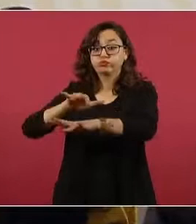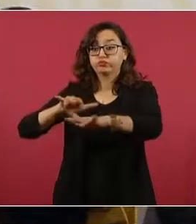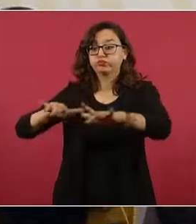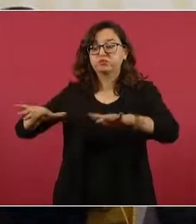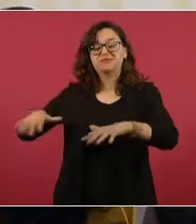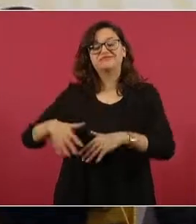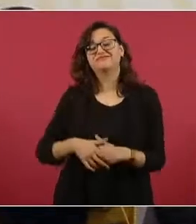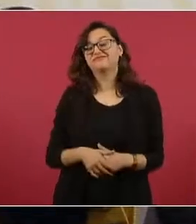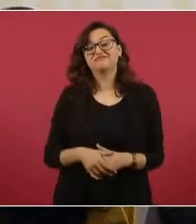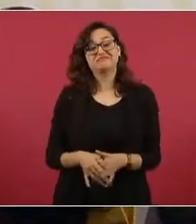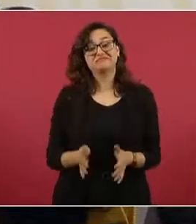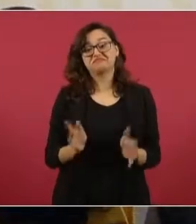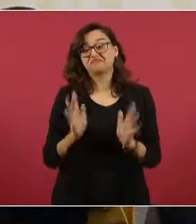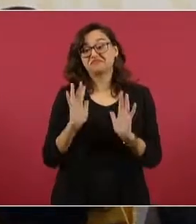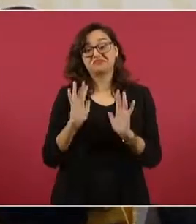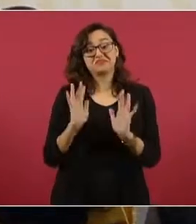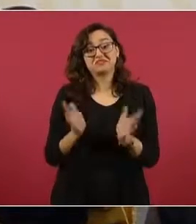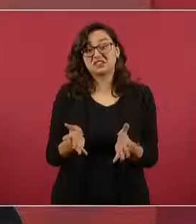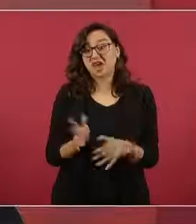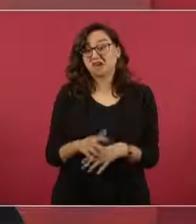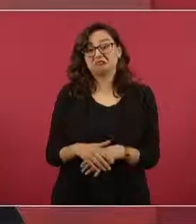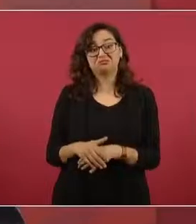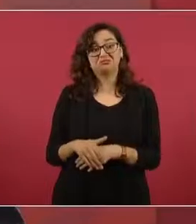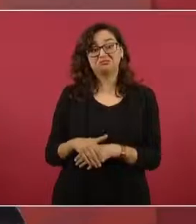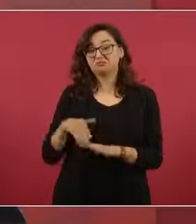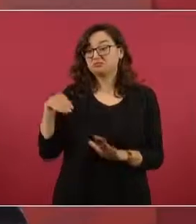ningún color,